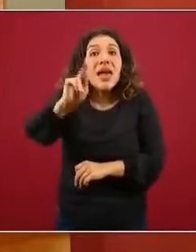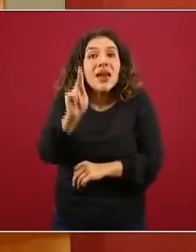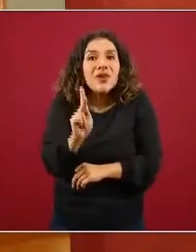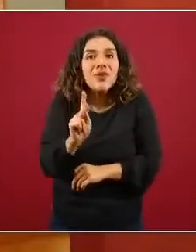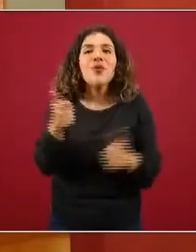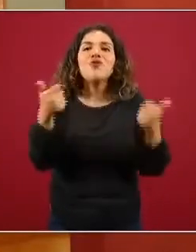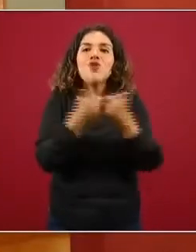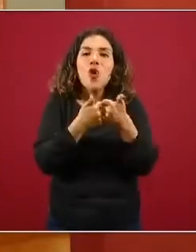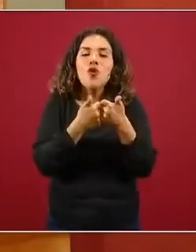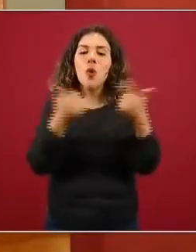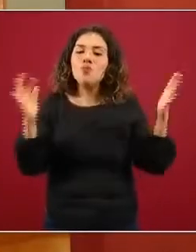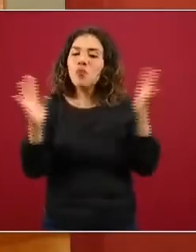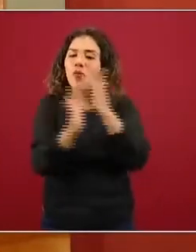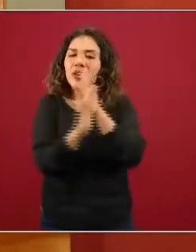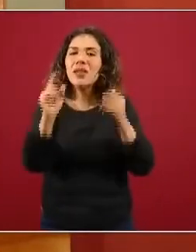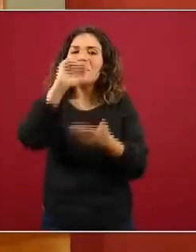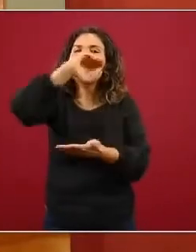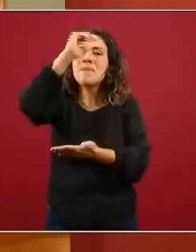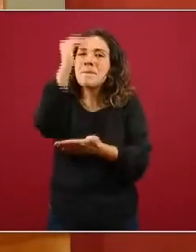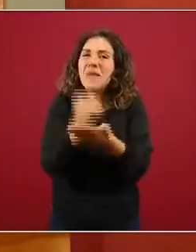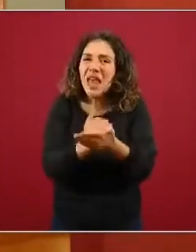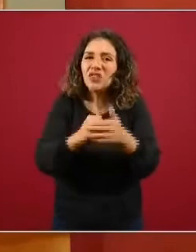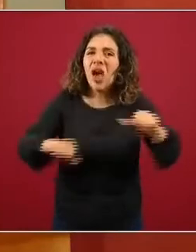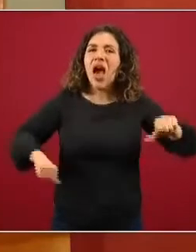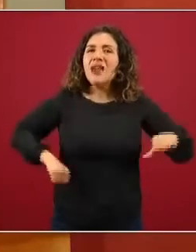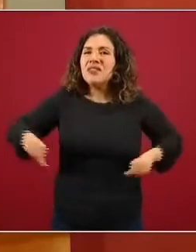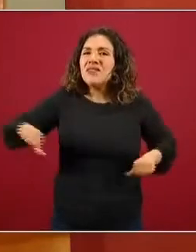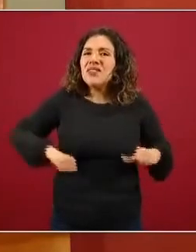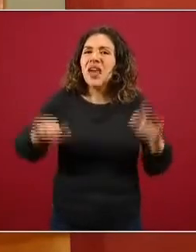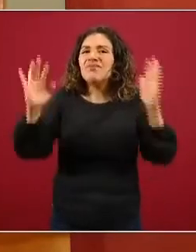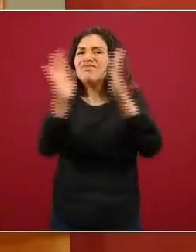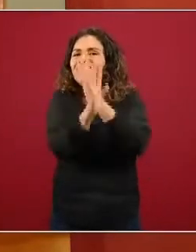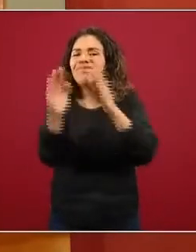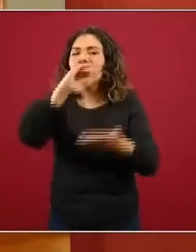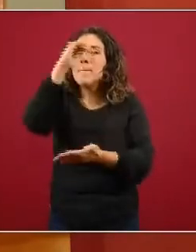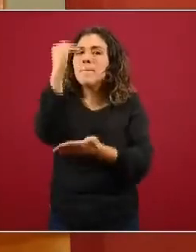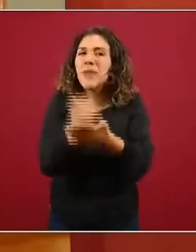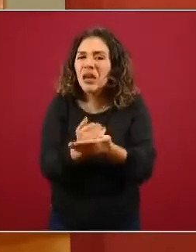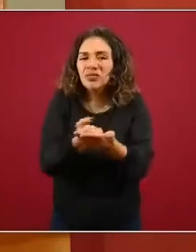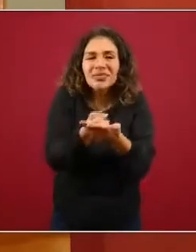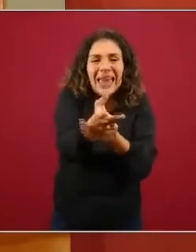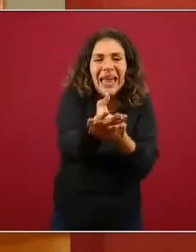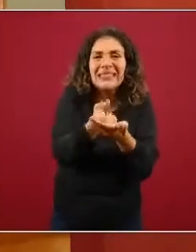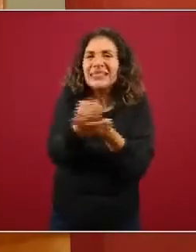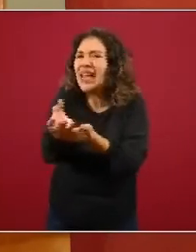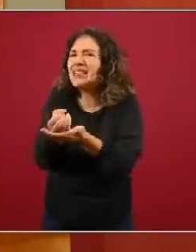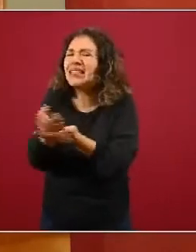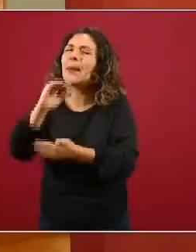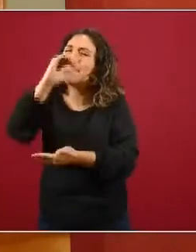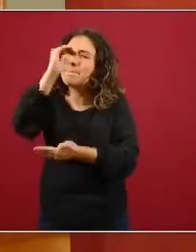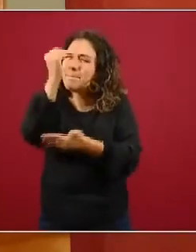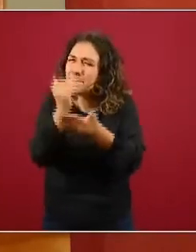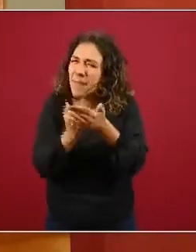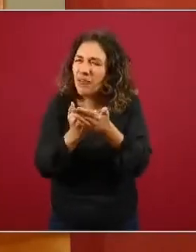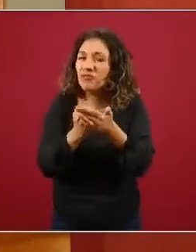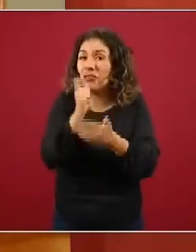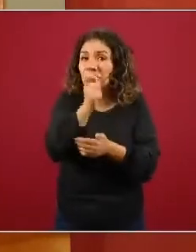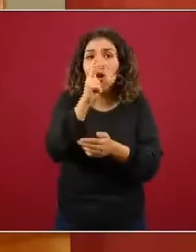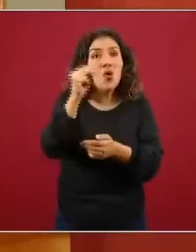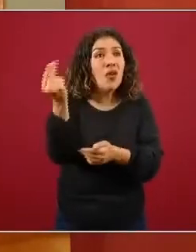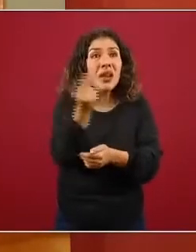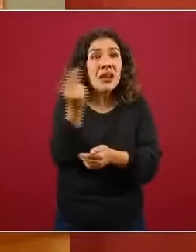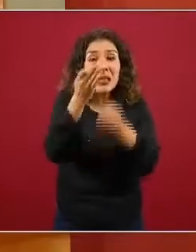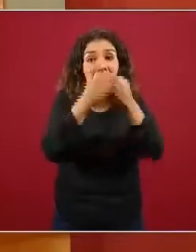movilidad menor o con una actividad menor en las que no son consideradas como actividades